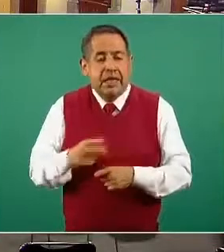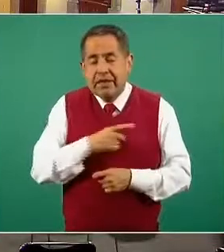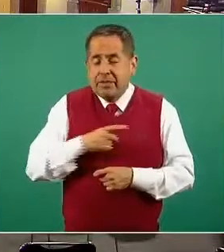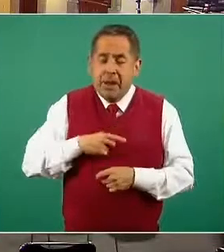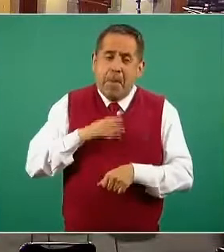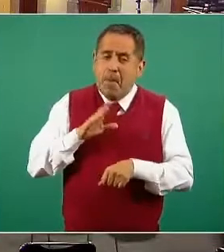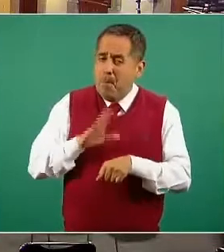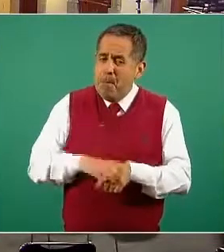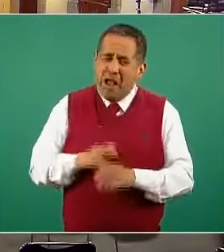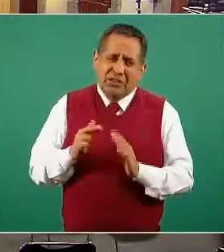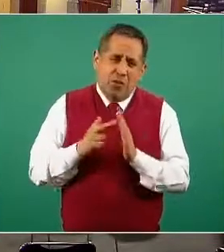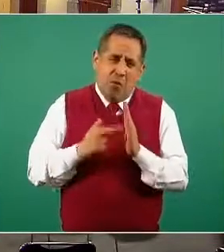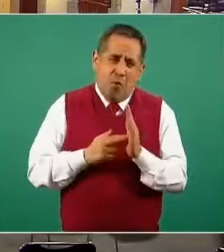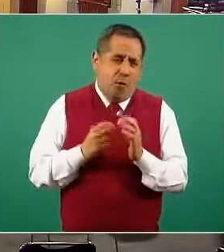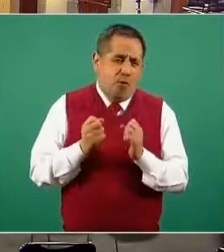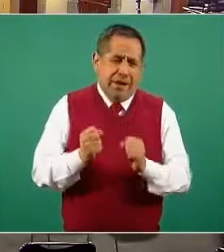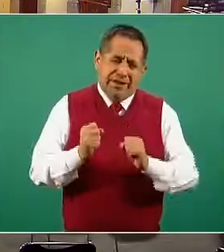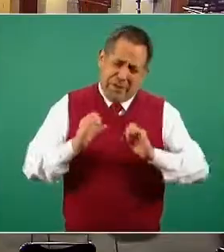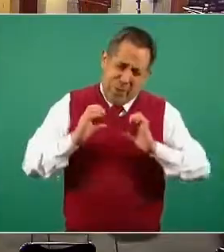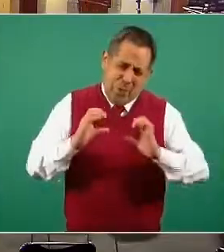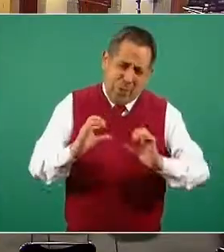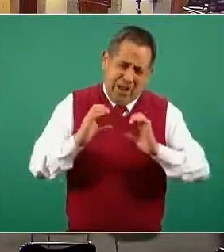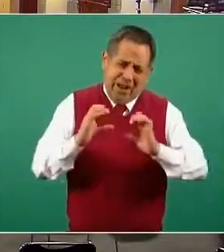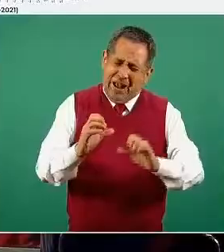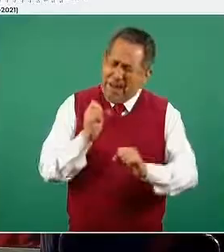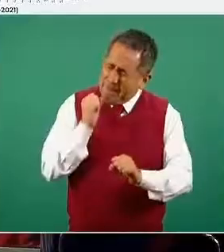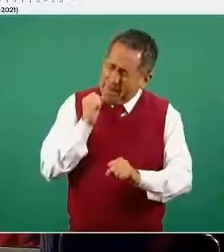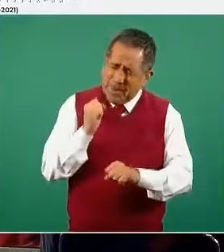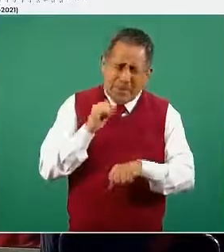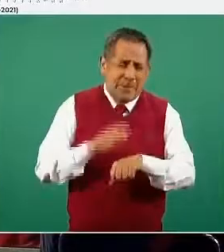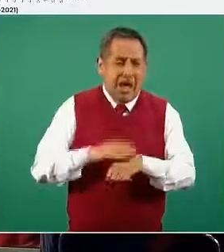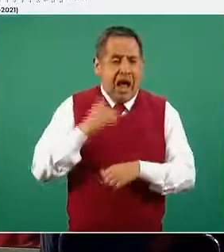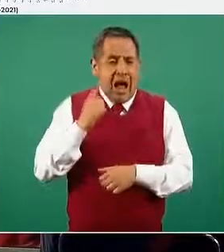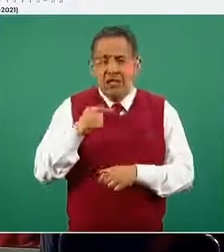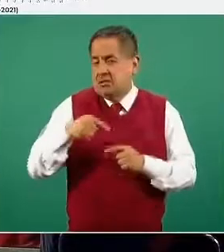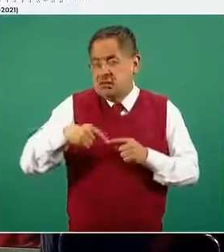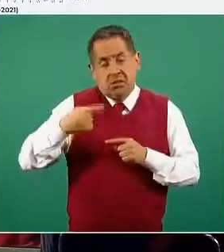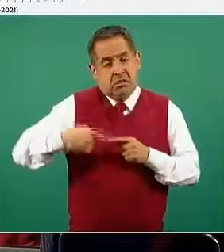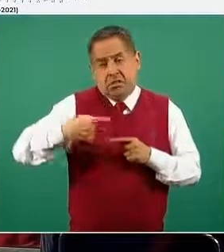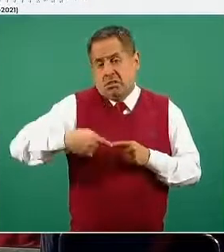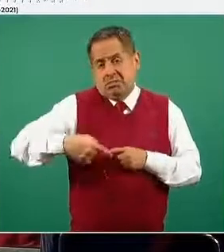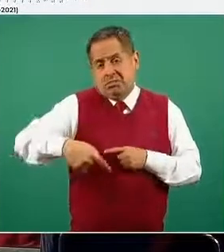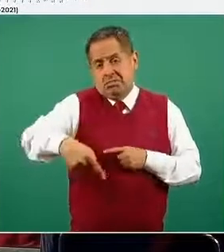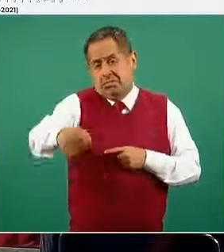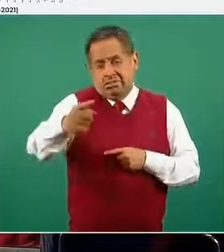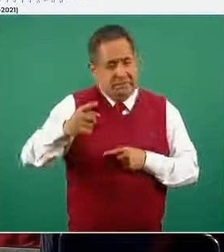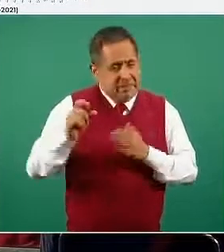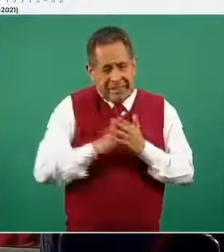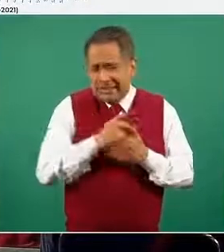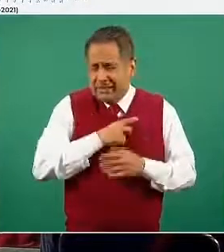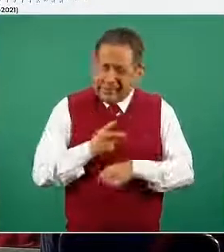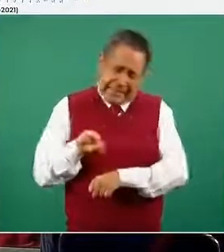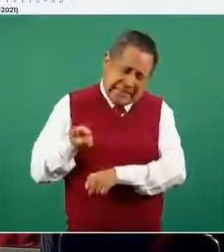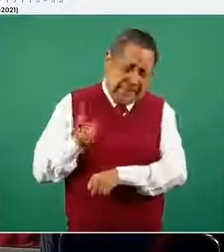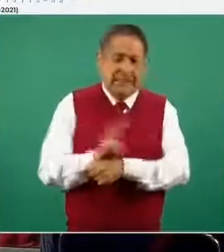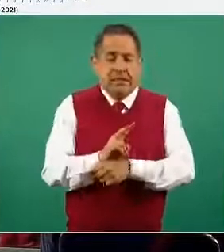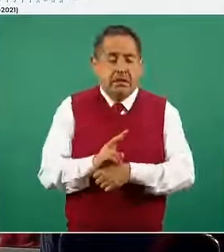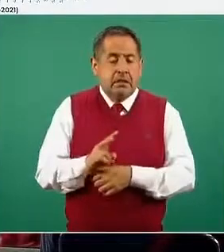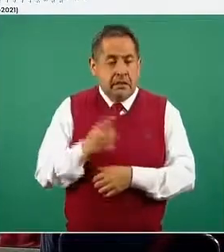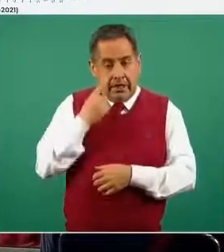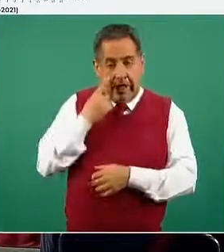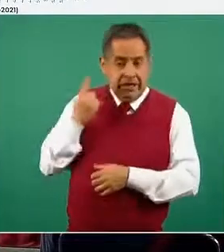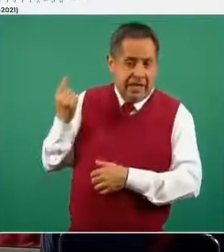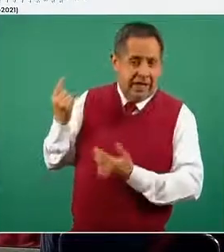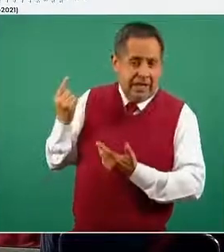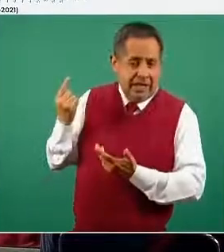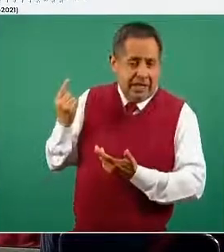fortalecerse y deben de continuar implementándose durante todos estos siguientes meses, porque como pueden ustedes ver en la